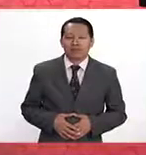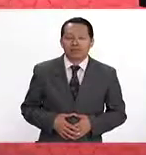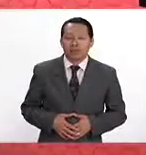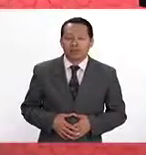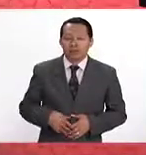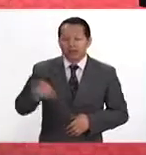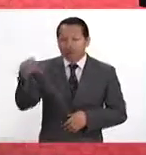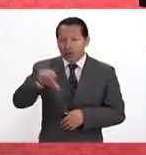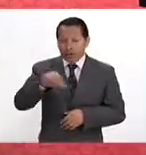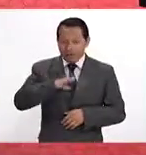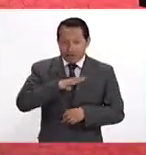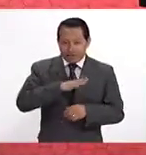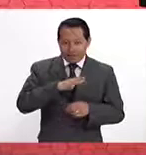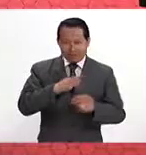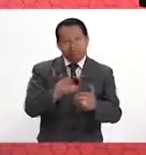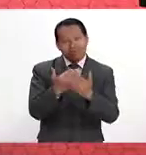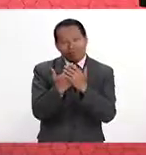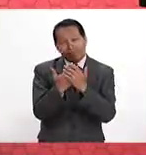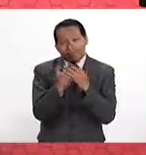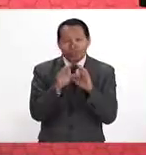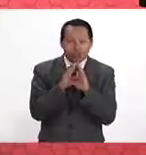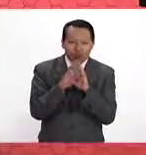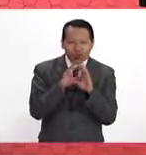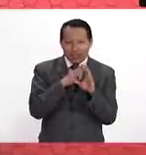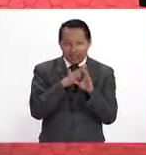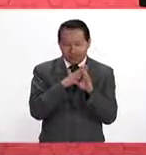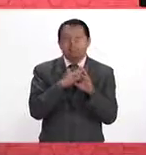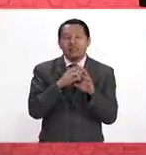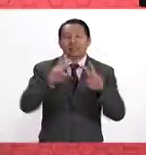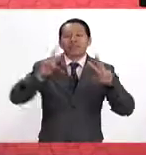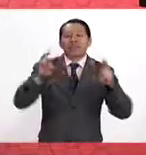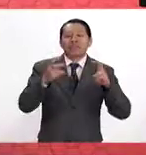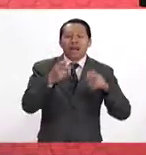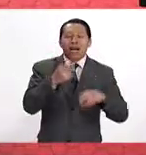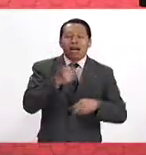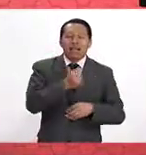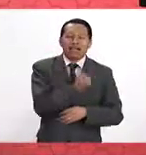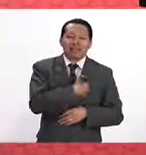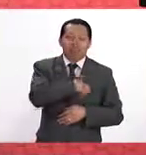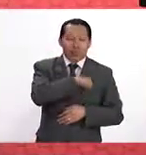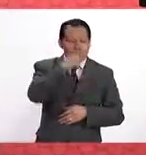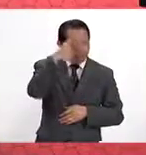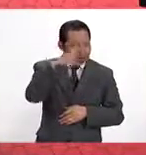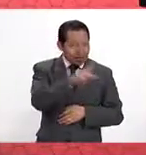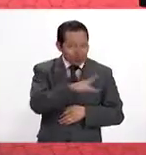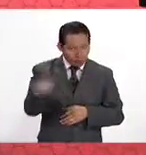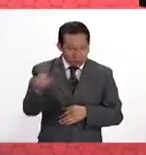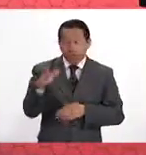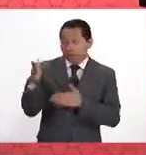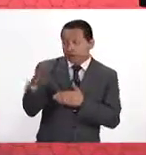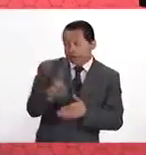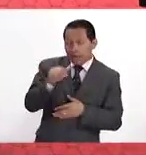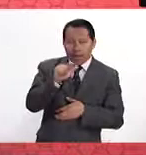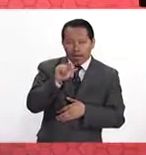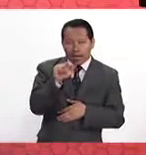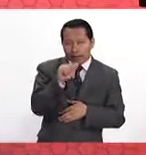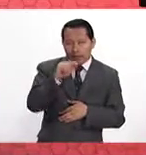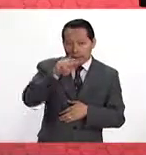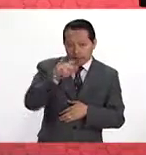Hoy en nuestra pues esperada sección, salud para todos y tenemos el gusto, el honor de que nos acompañe en el estudio Alexandra